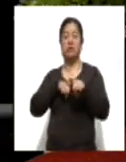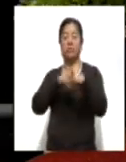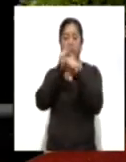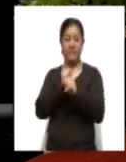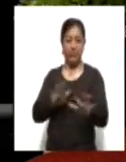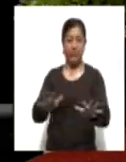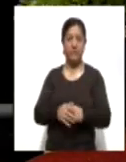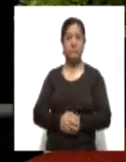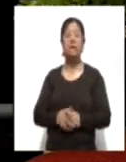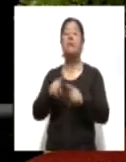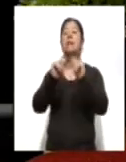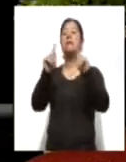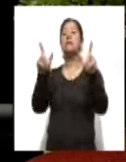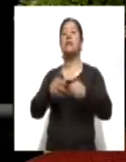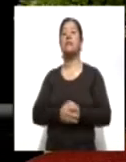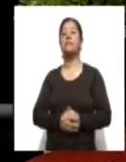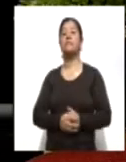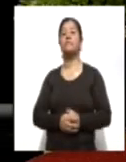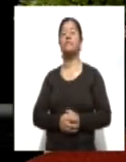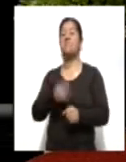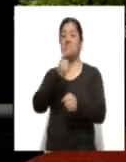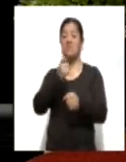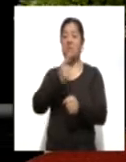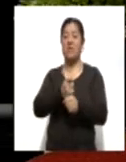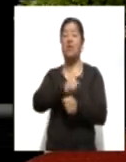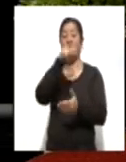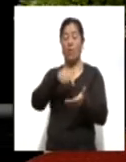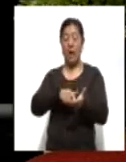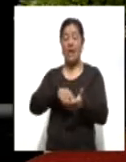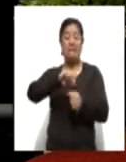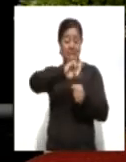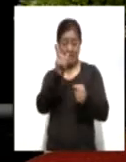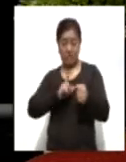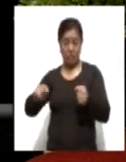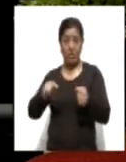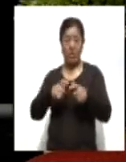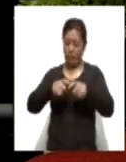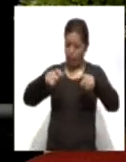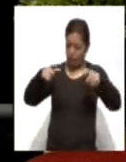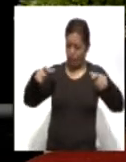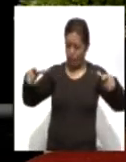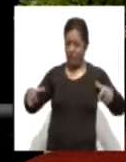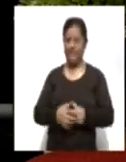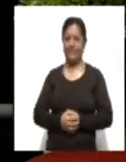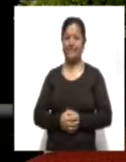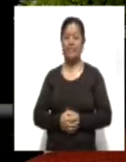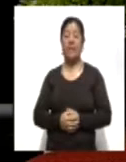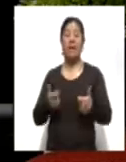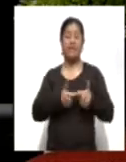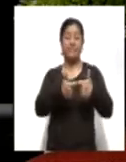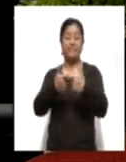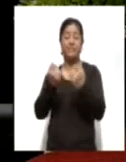y es que Tlaxcala ha sido primer lugar nacional en crecimiento económico. Además, el empleo formal